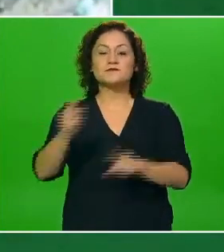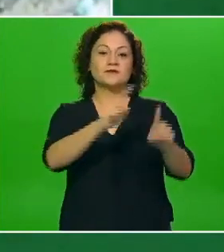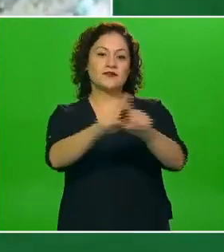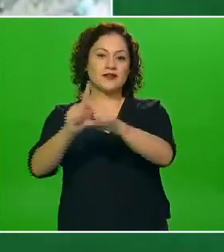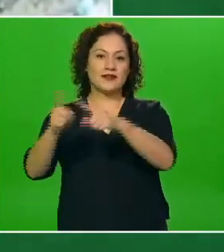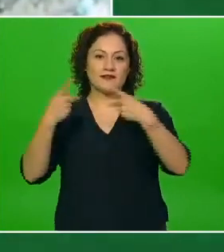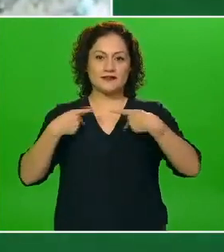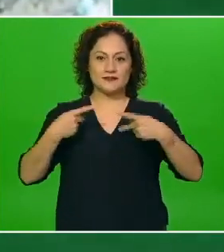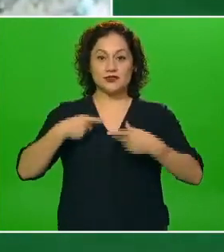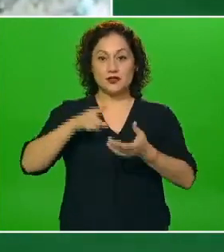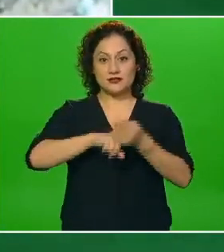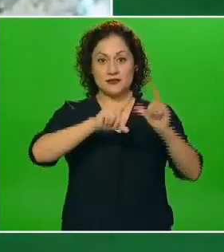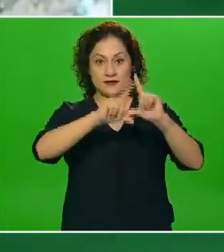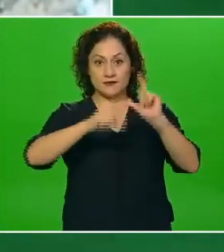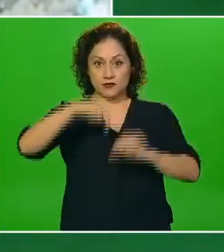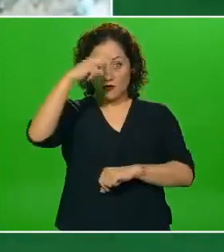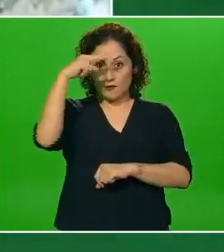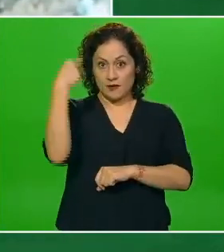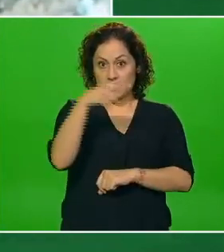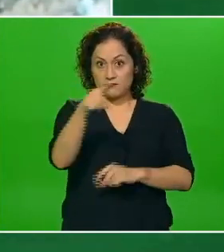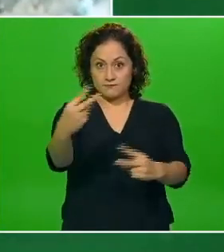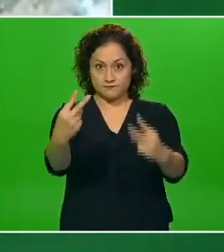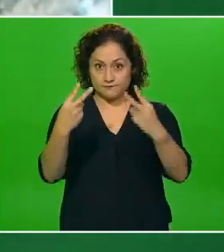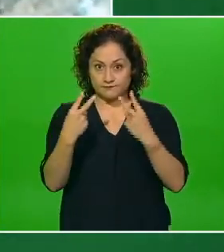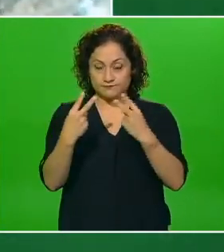país que nos escuchan pero también a aquellos